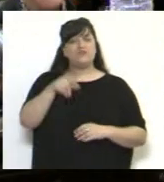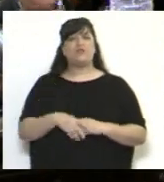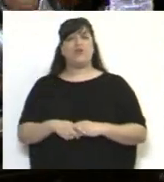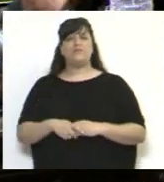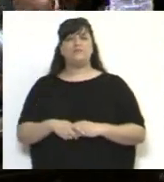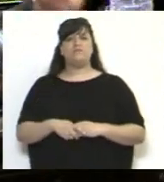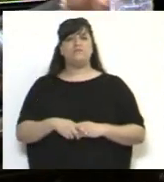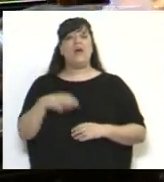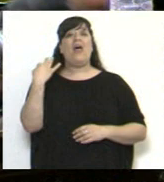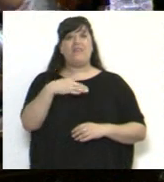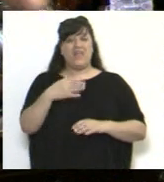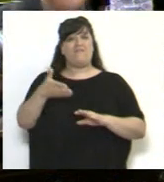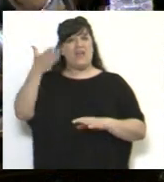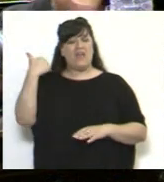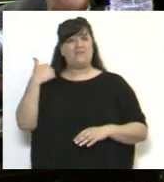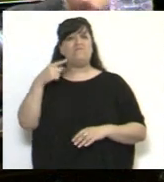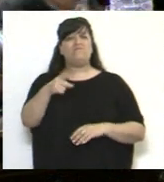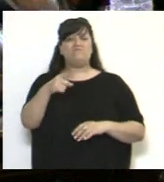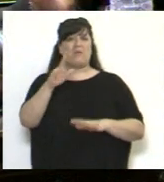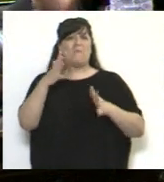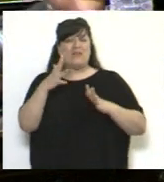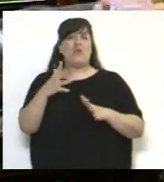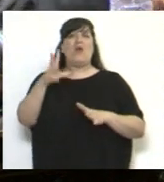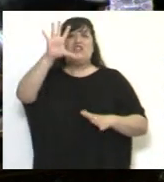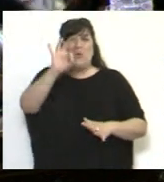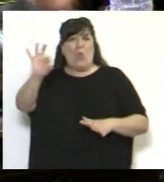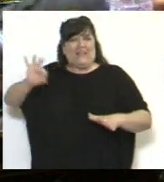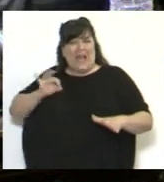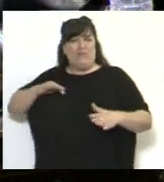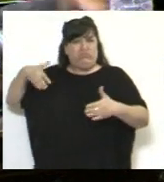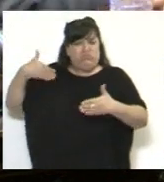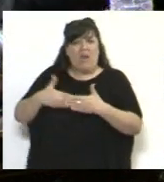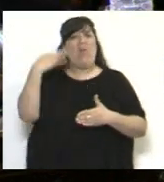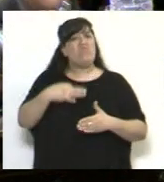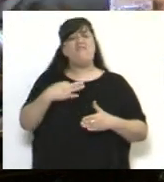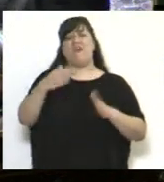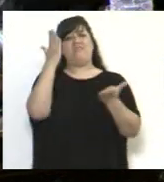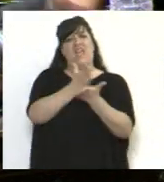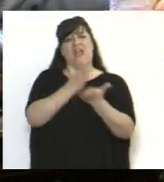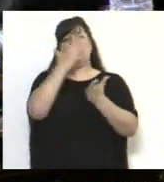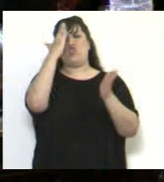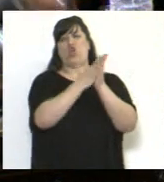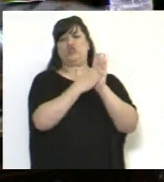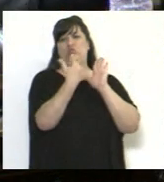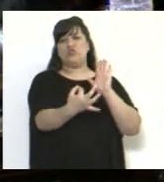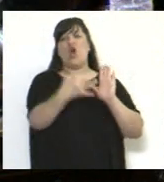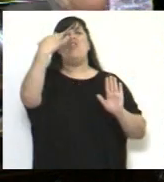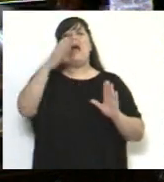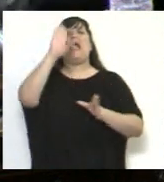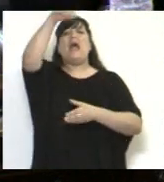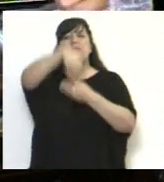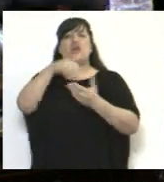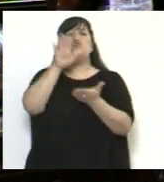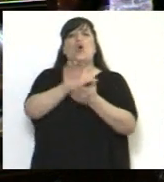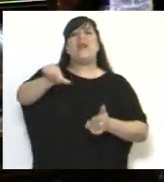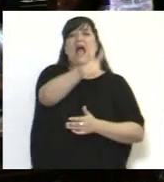hacer, después de más de medio siglo, hacer operativo el derecho constitucional de los trabajadores a participar en las ganancias